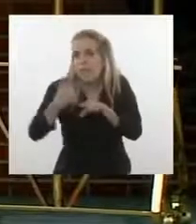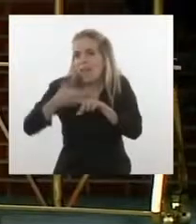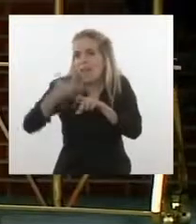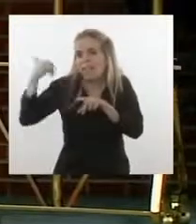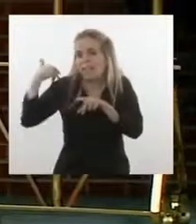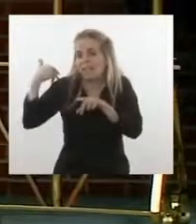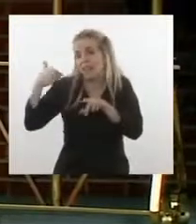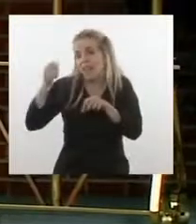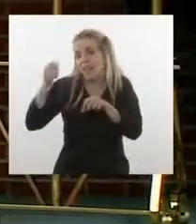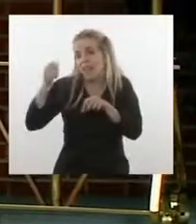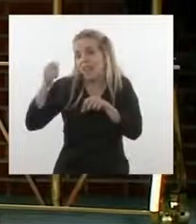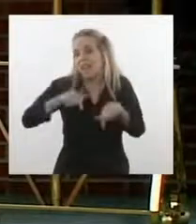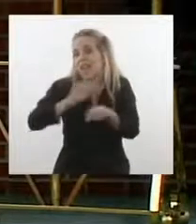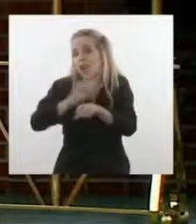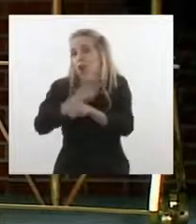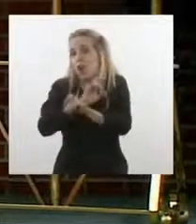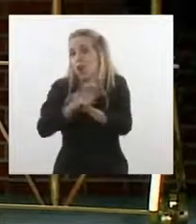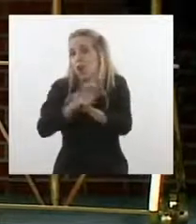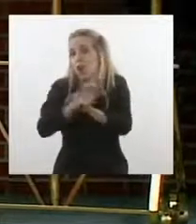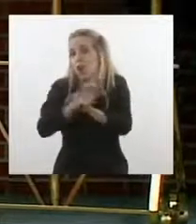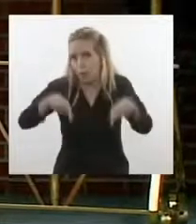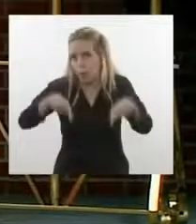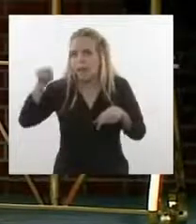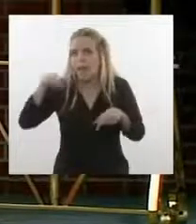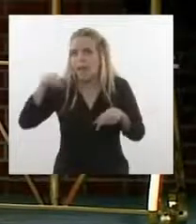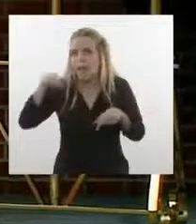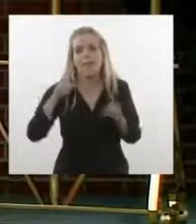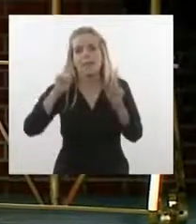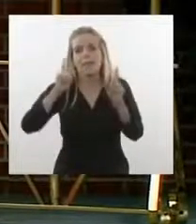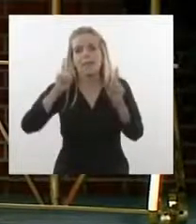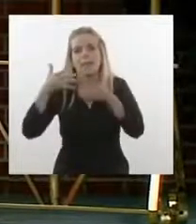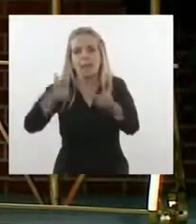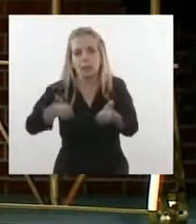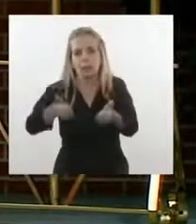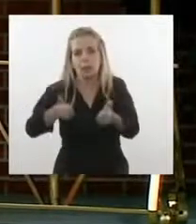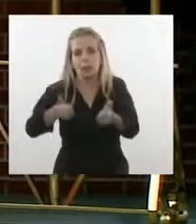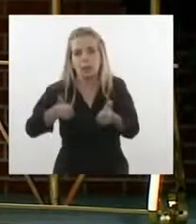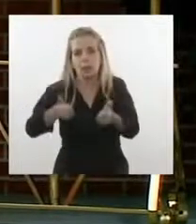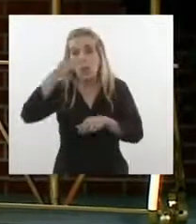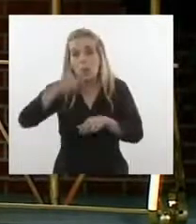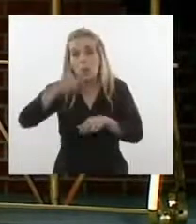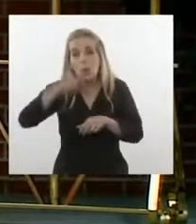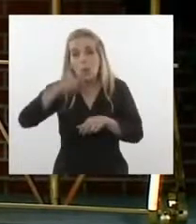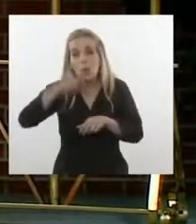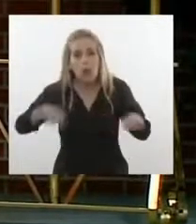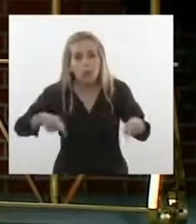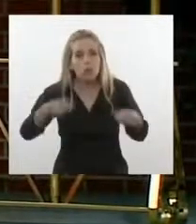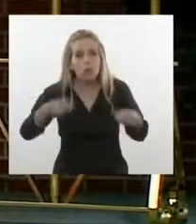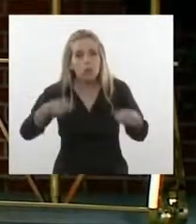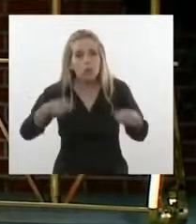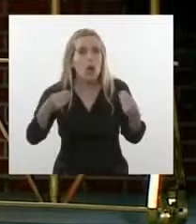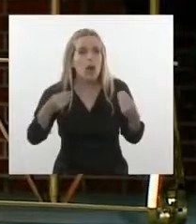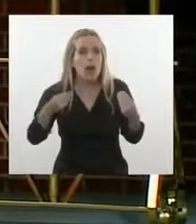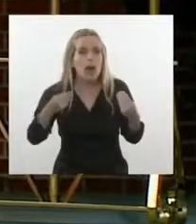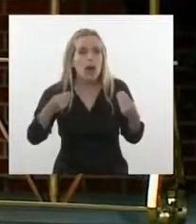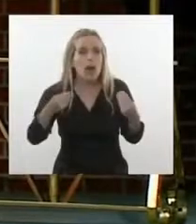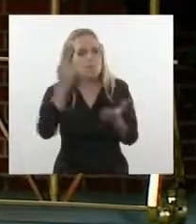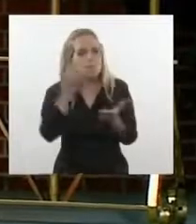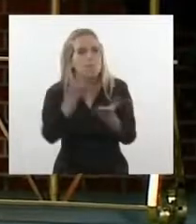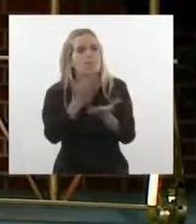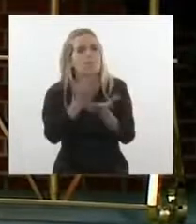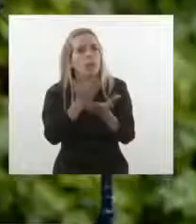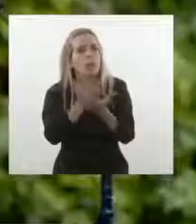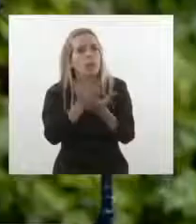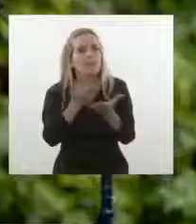pandemia. Y ahí España también está colaborando. Y, finalmente, algo que se ha abierto como consecuencia de una propuesta que hizo la